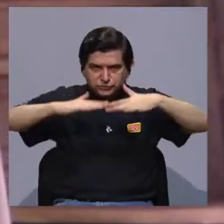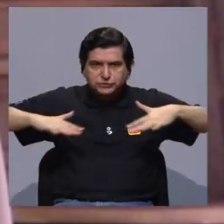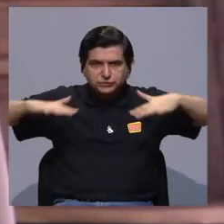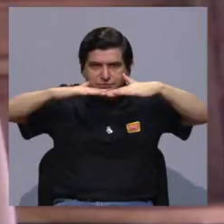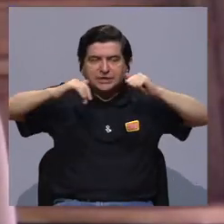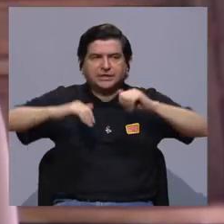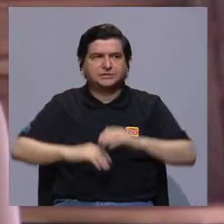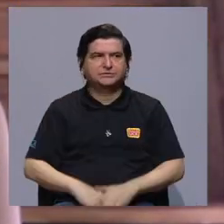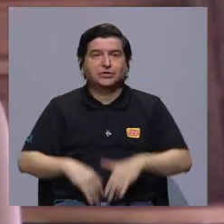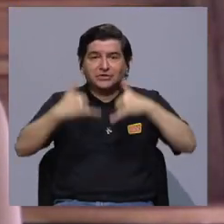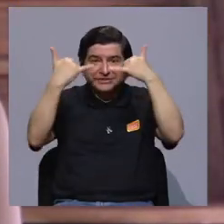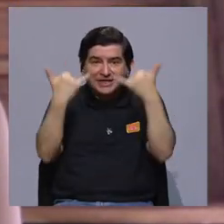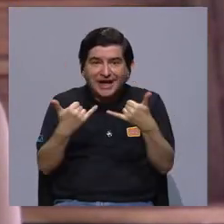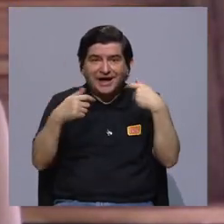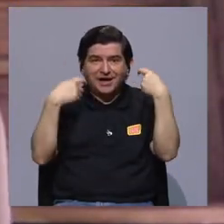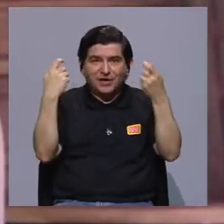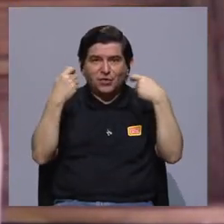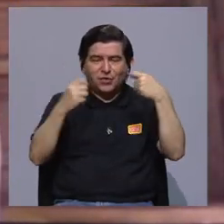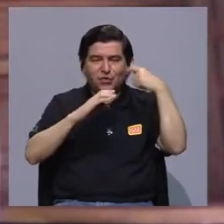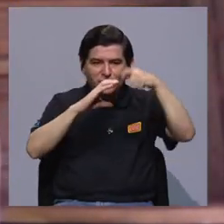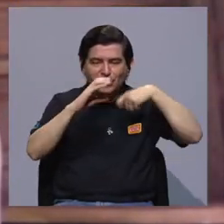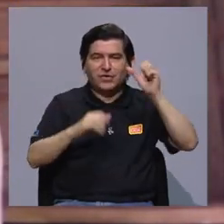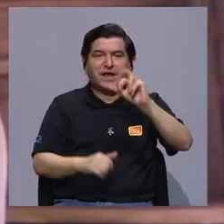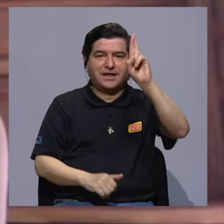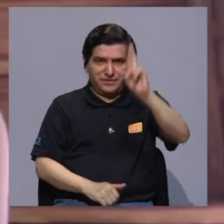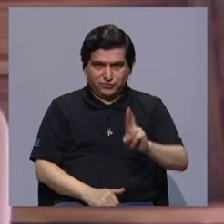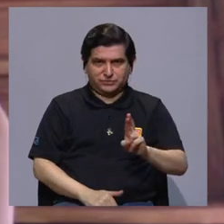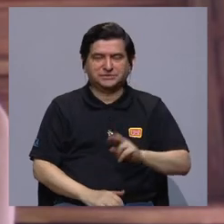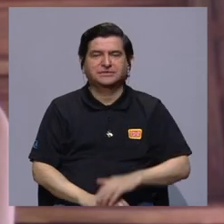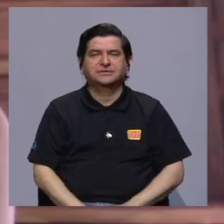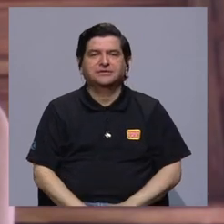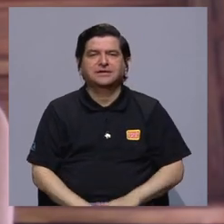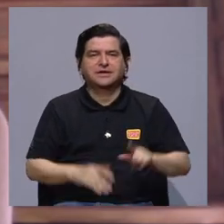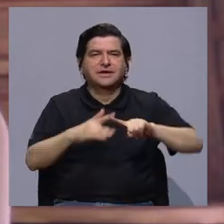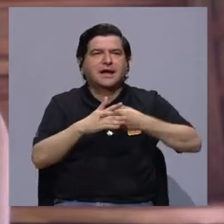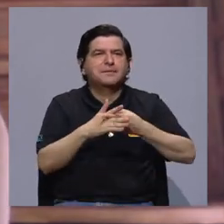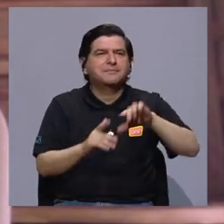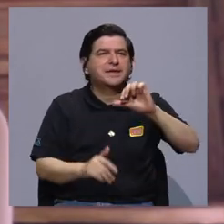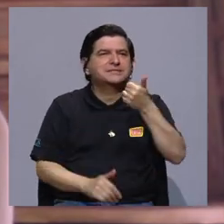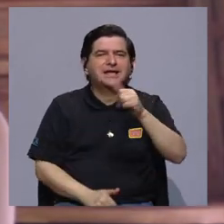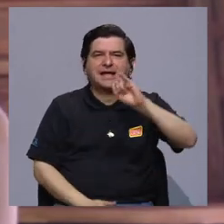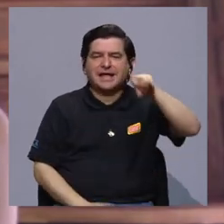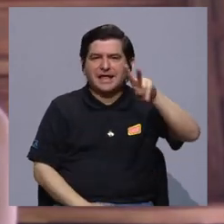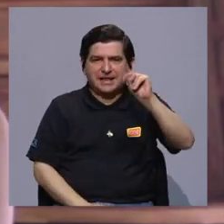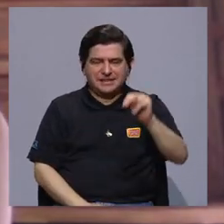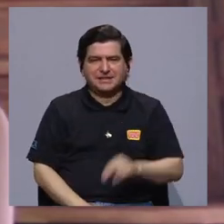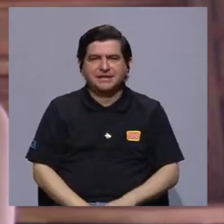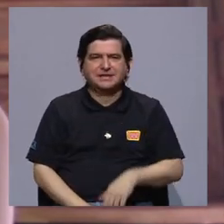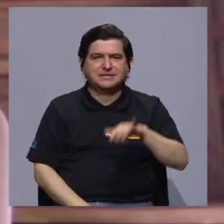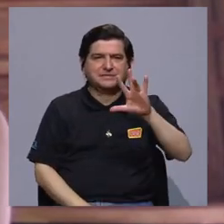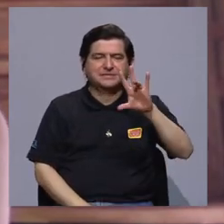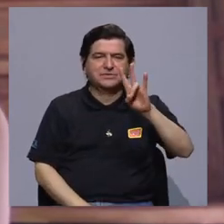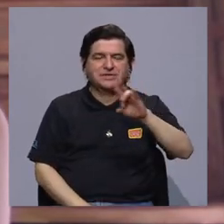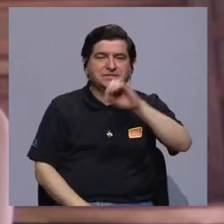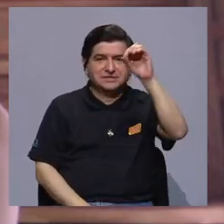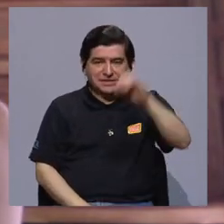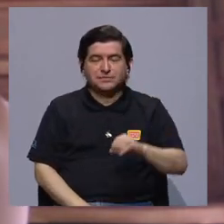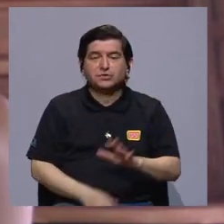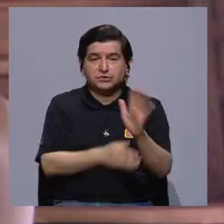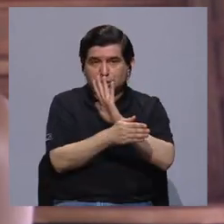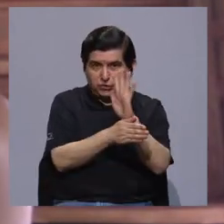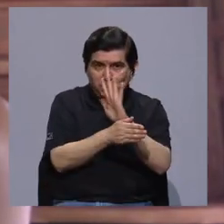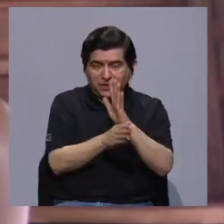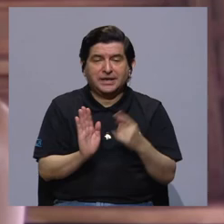abriendo más espacios. Ahora que es el festival de cine aquí en Costa Rica, que empieza el 10 de junio, el 57